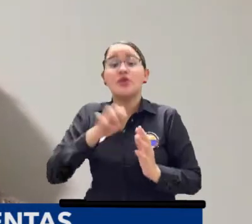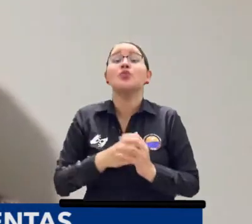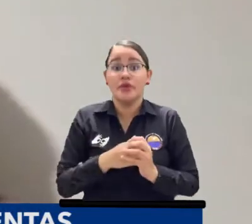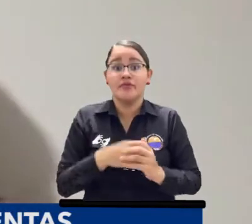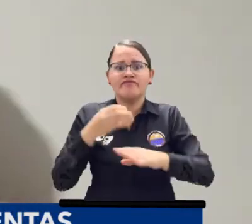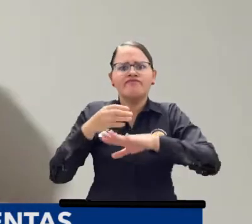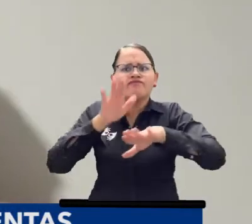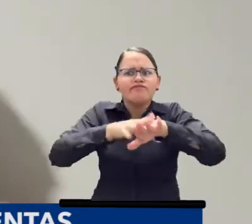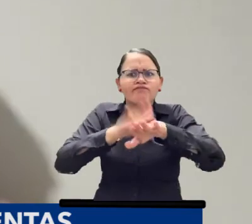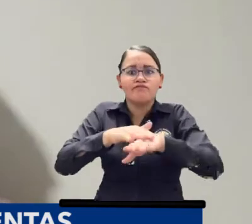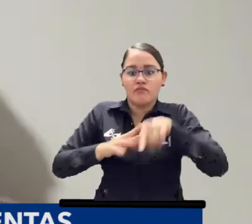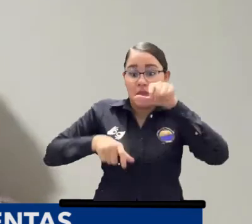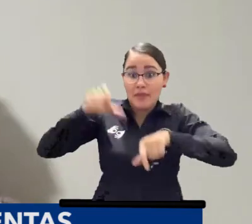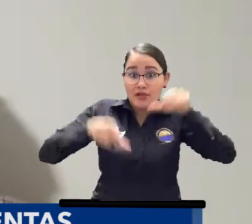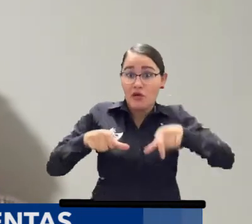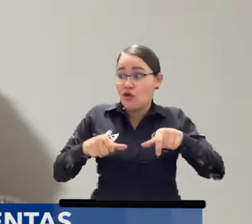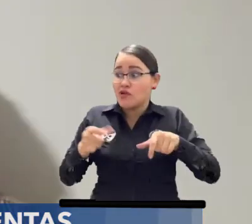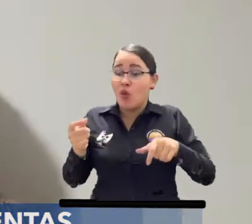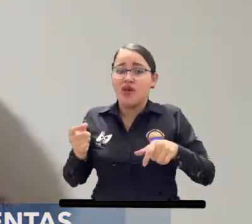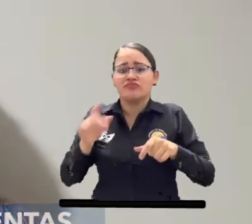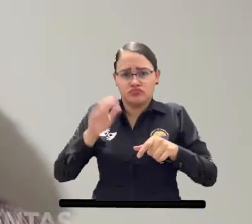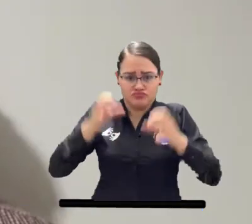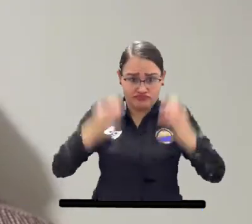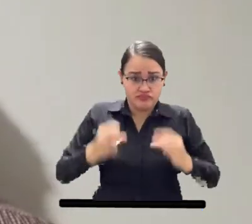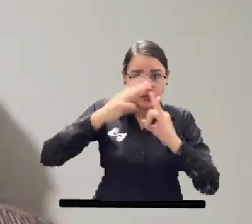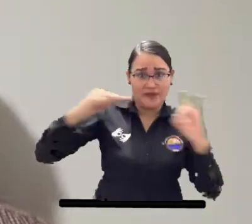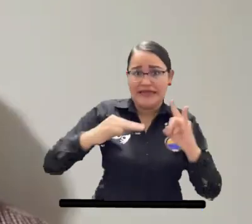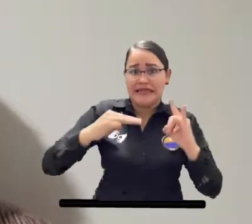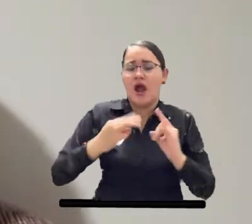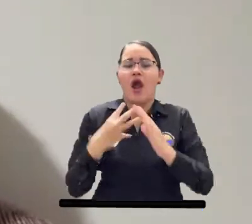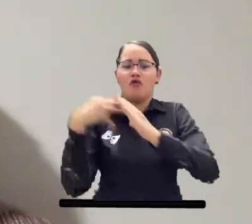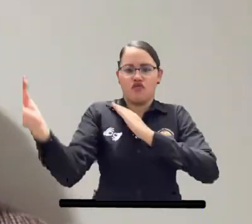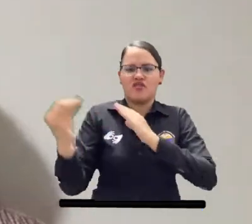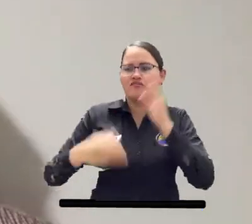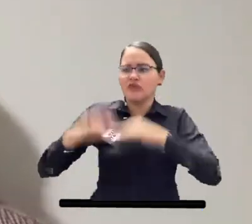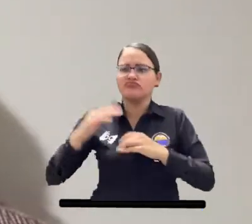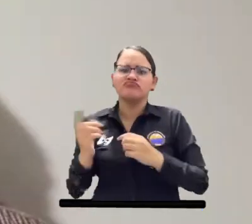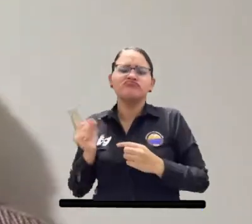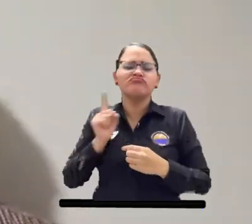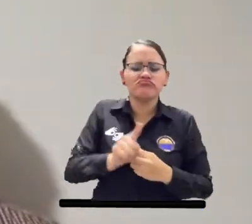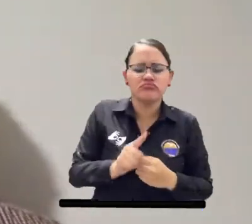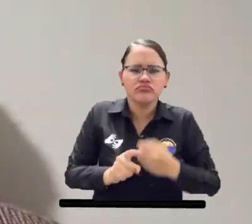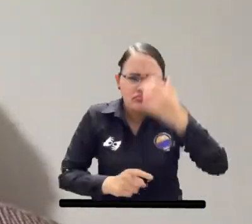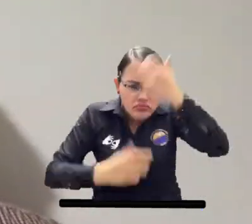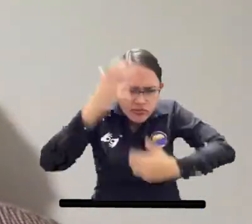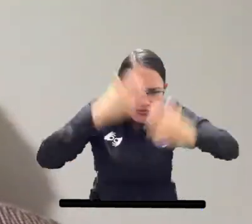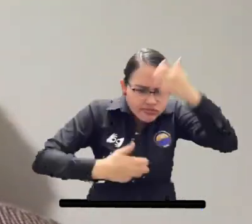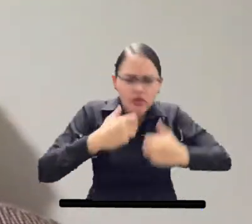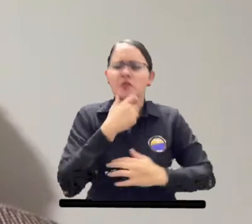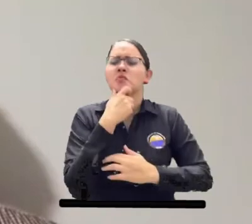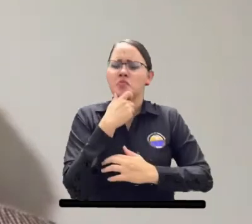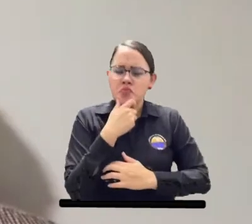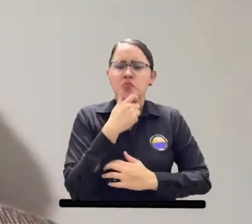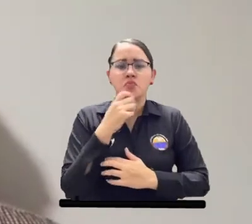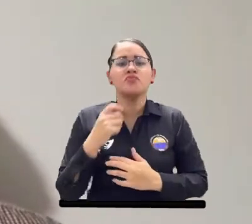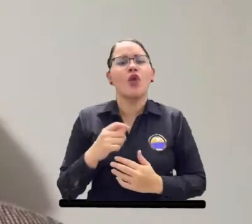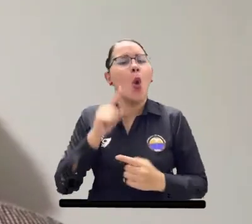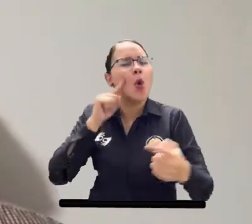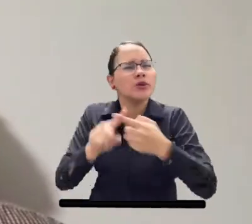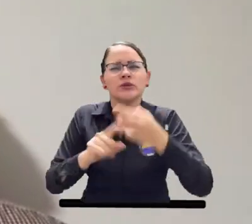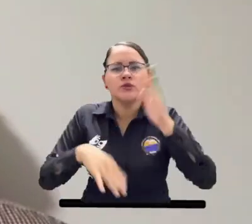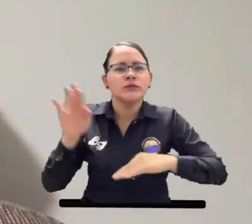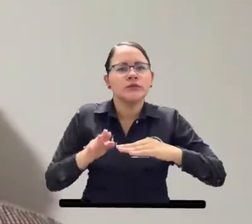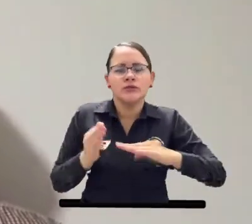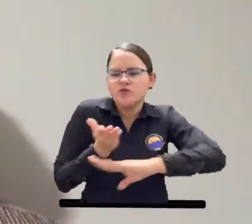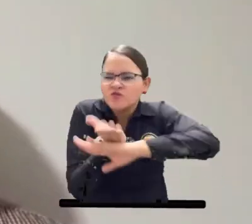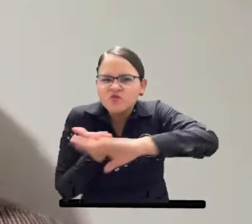externos, se presentó un proceso abierto, competitivo, de muy alta calidad, con la administración de unos pares